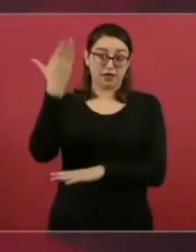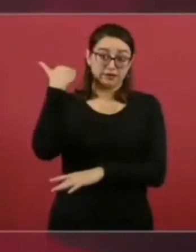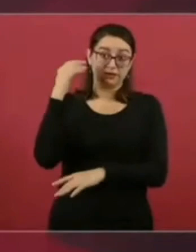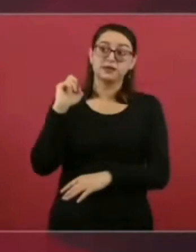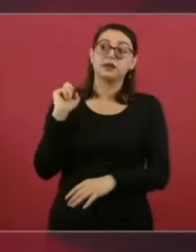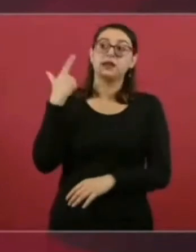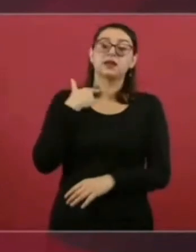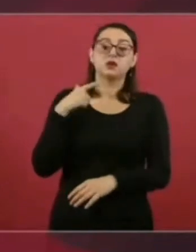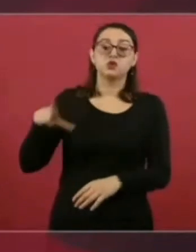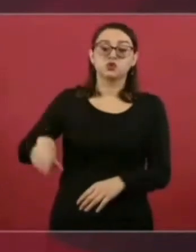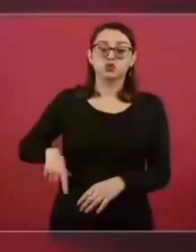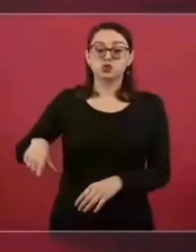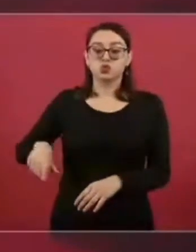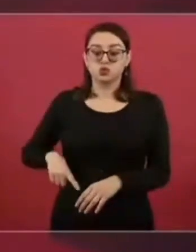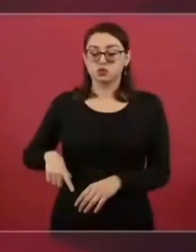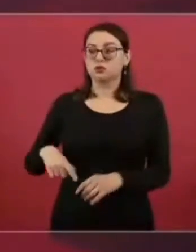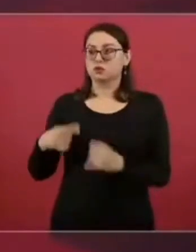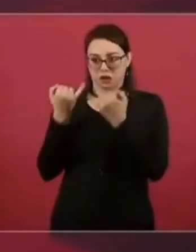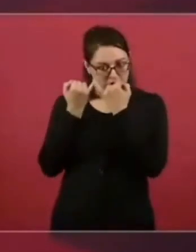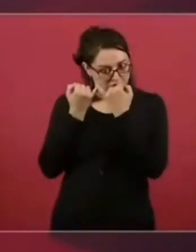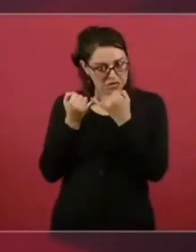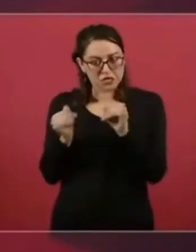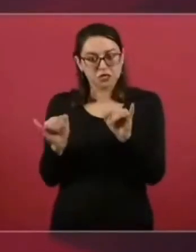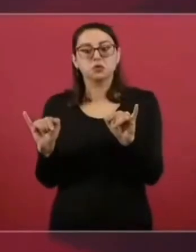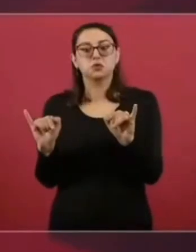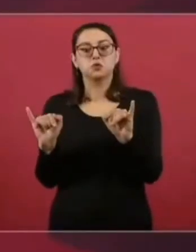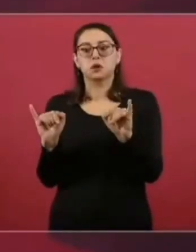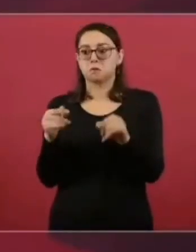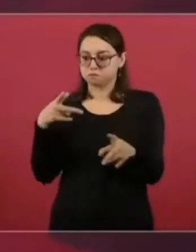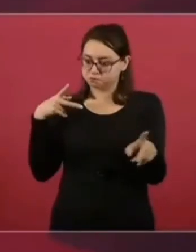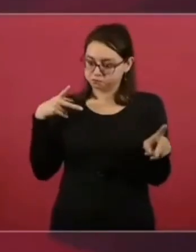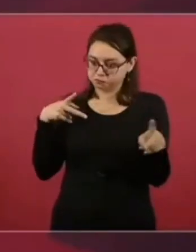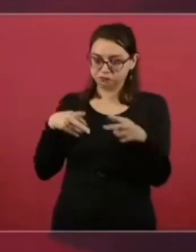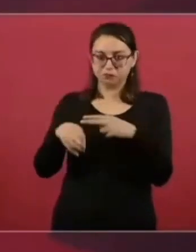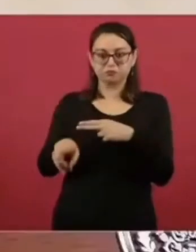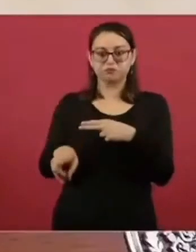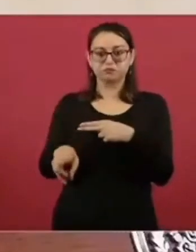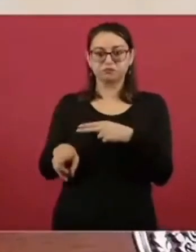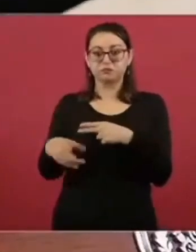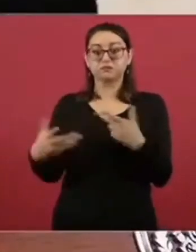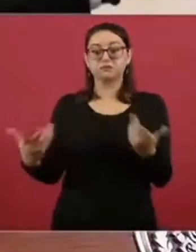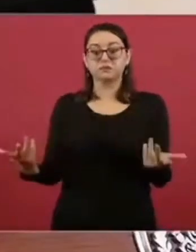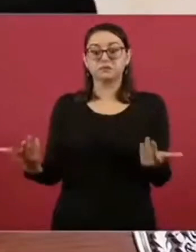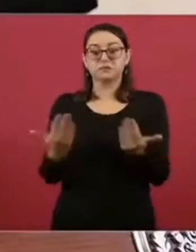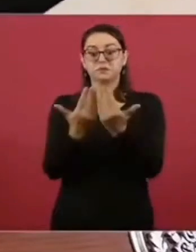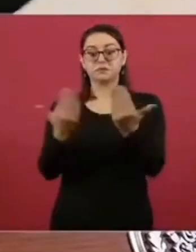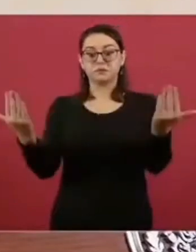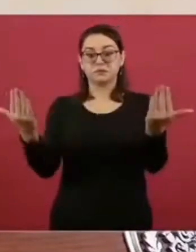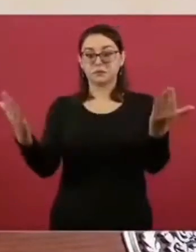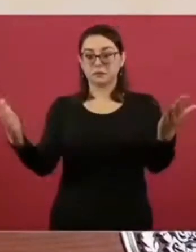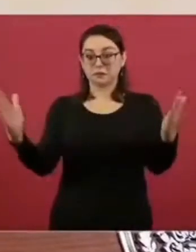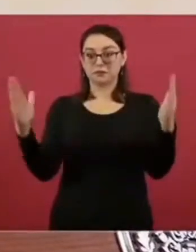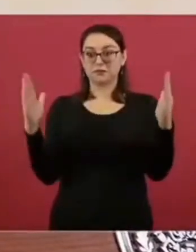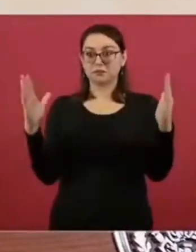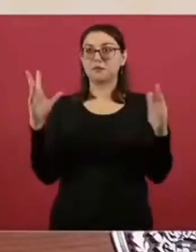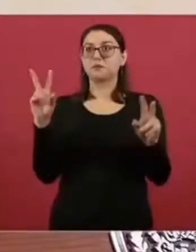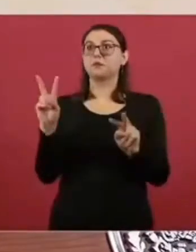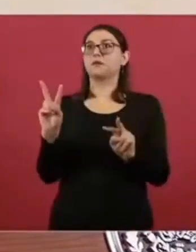en Ciudad Juárez, y era la pura fachada y atrás,